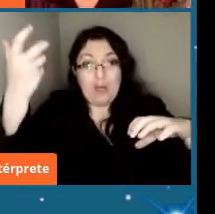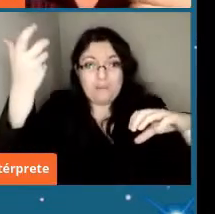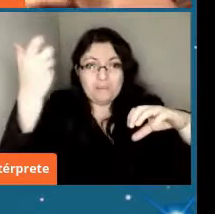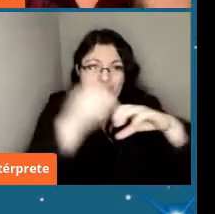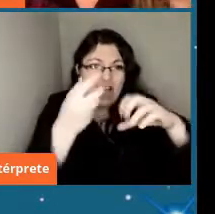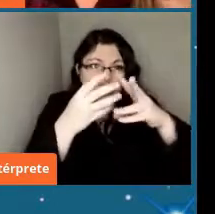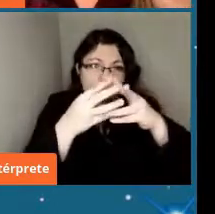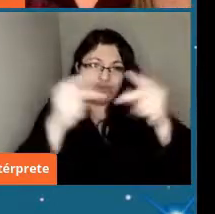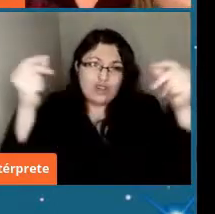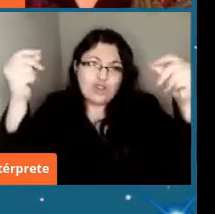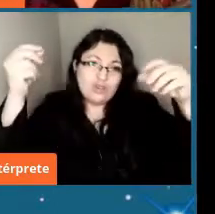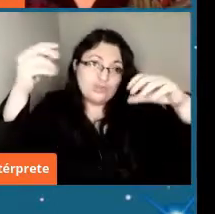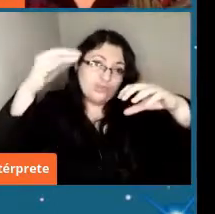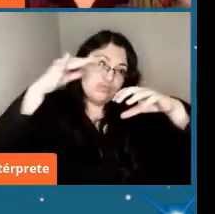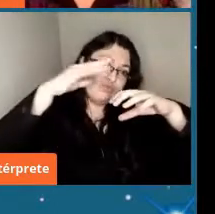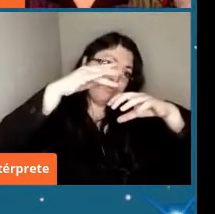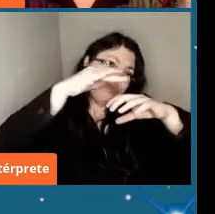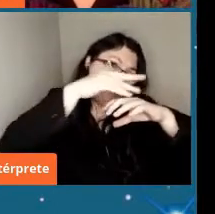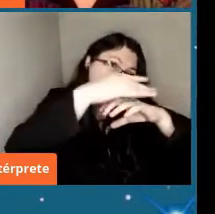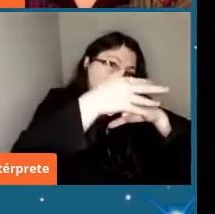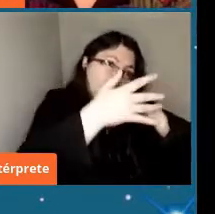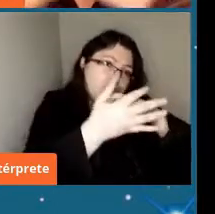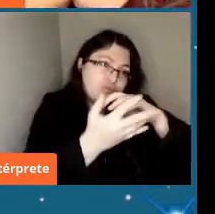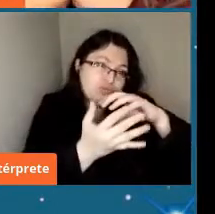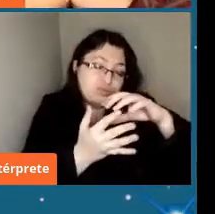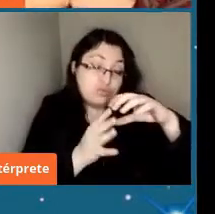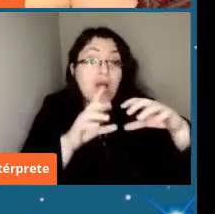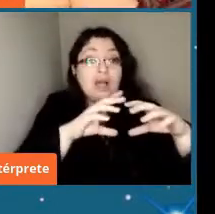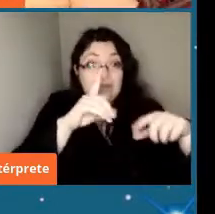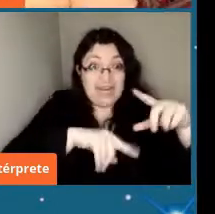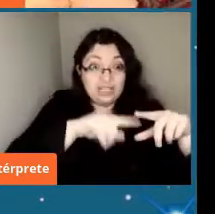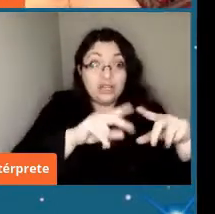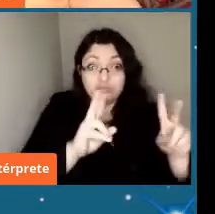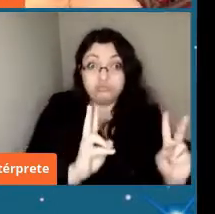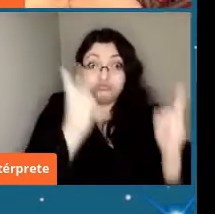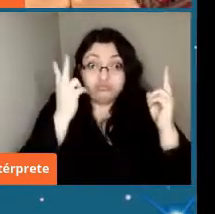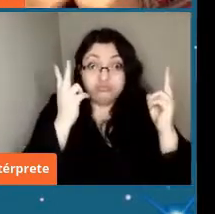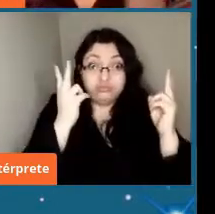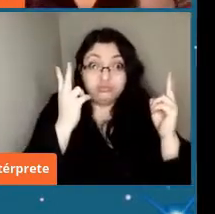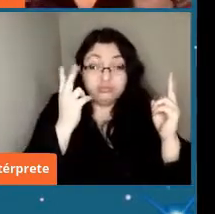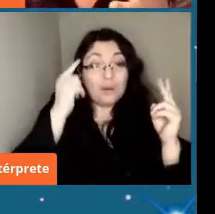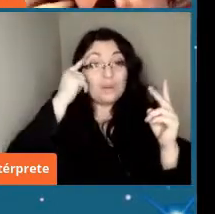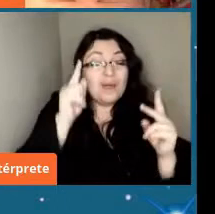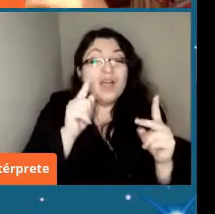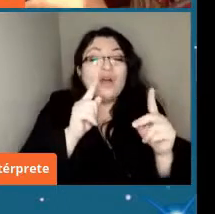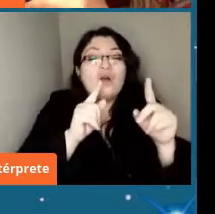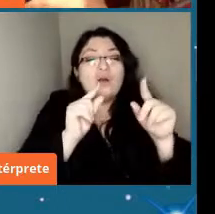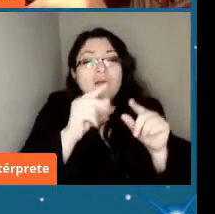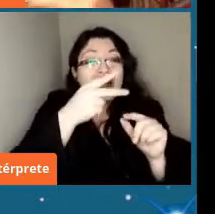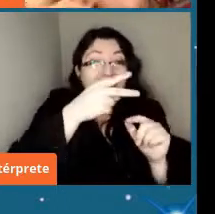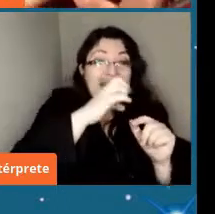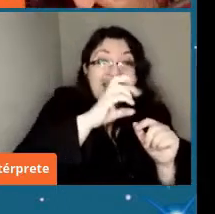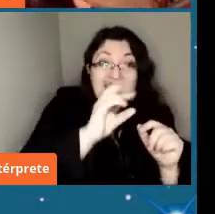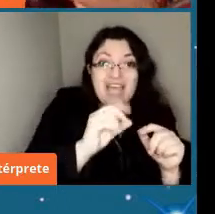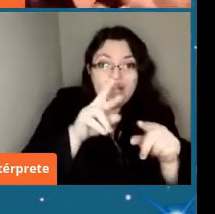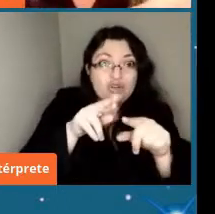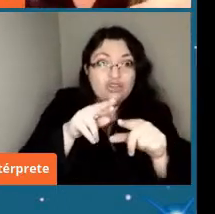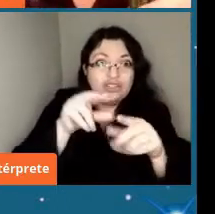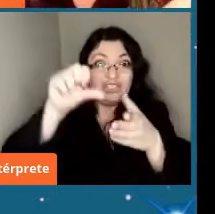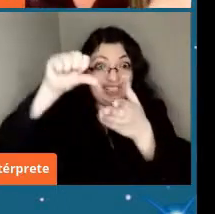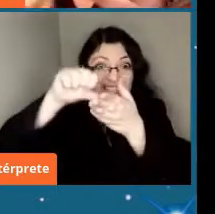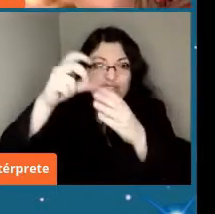la Tierra sobrevivió esto pero tomó parte del hierro del núcleo de este impactor